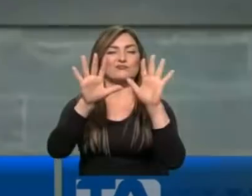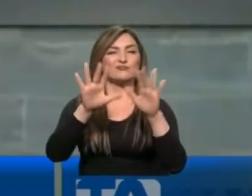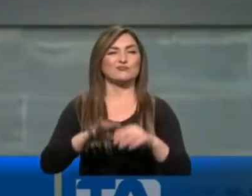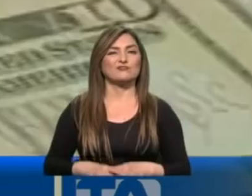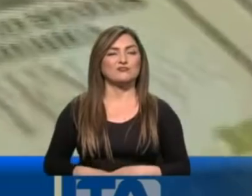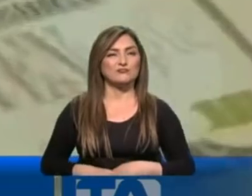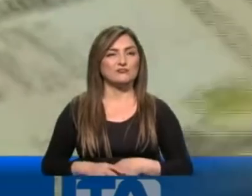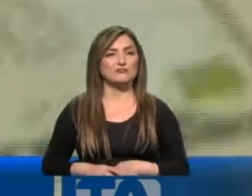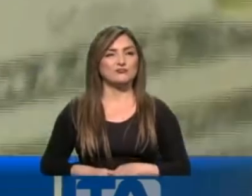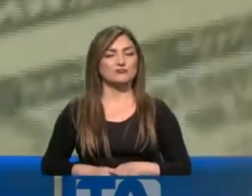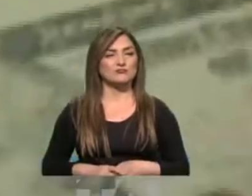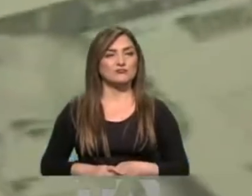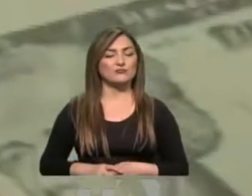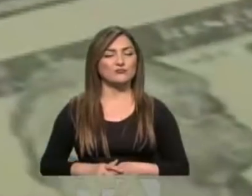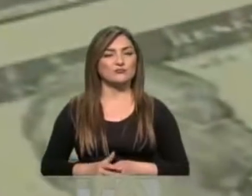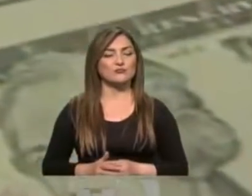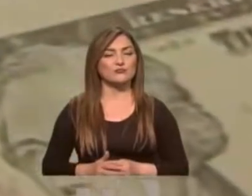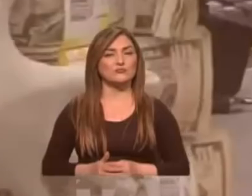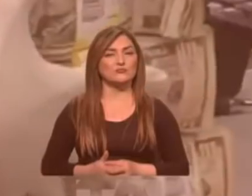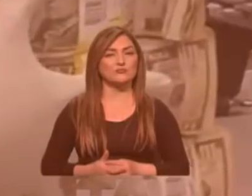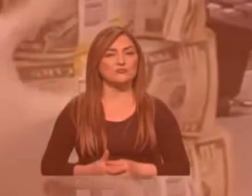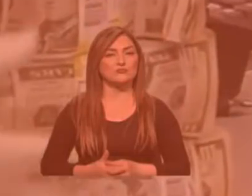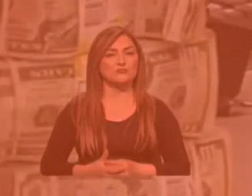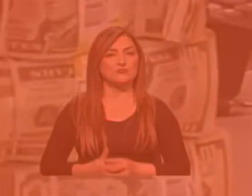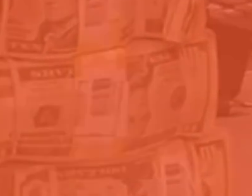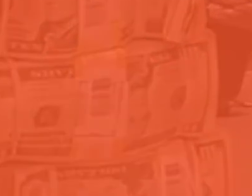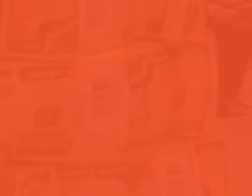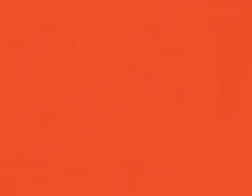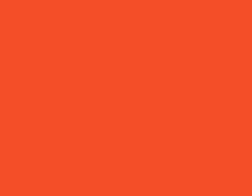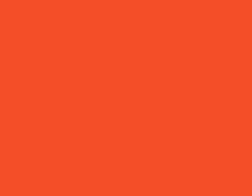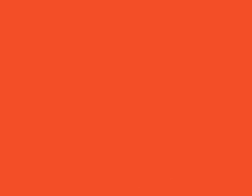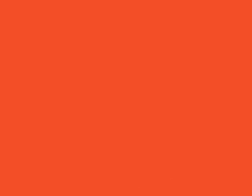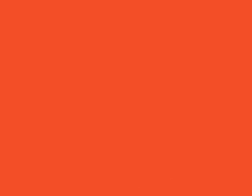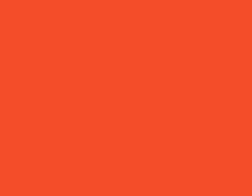rejas. En Guayaquil, Carlos Acoto, 24 Horas.